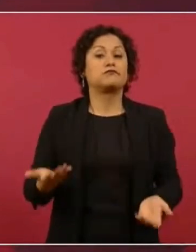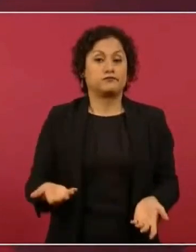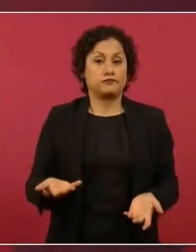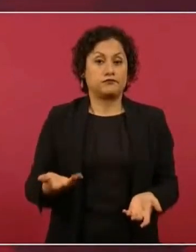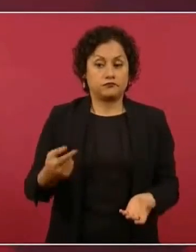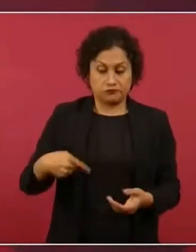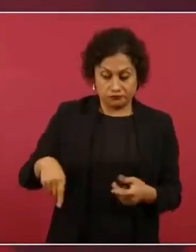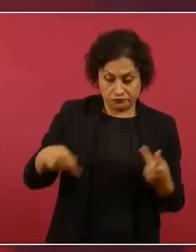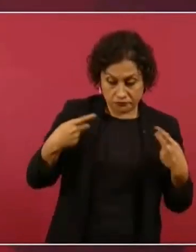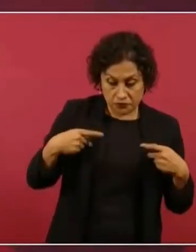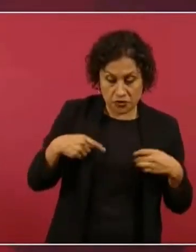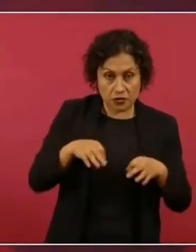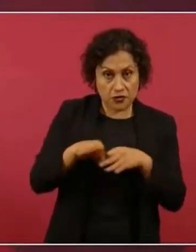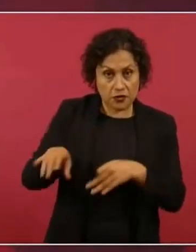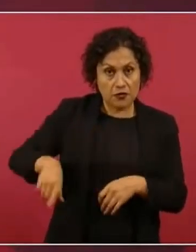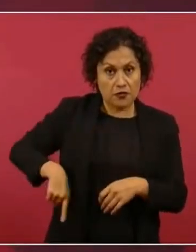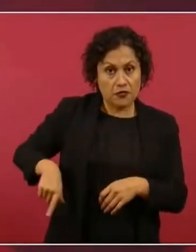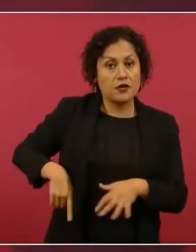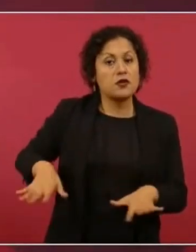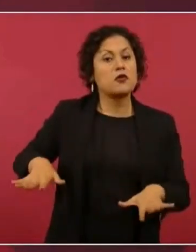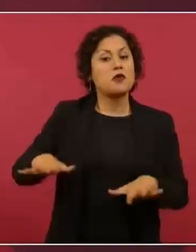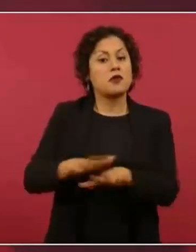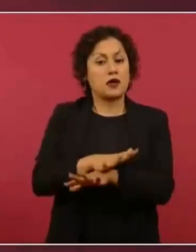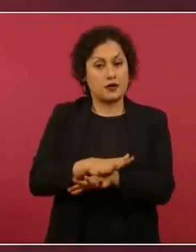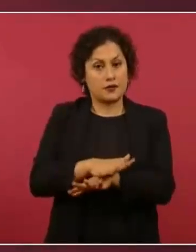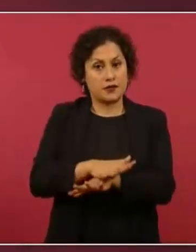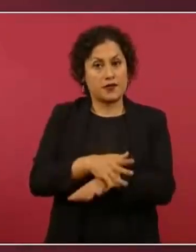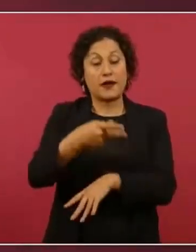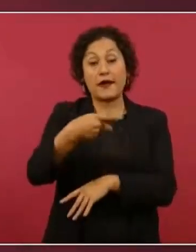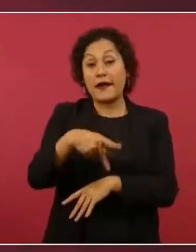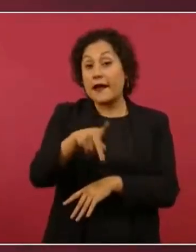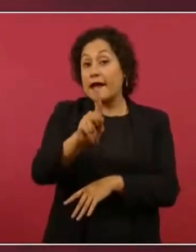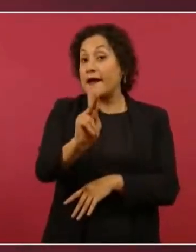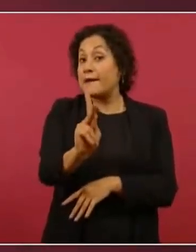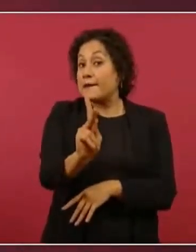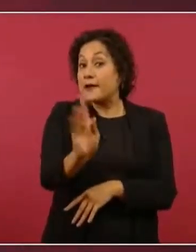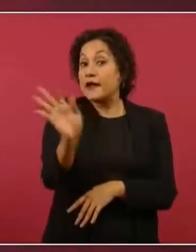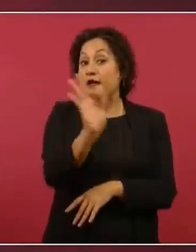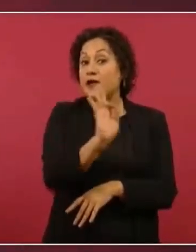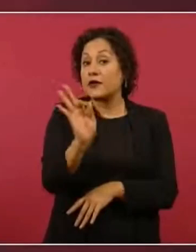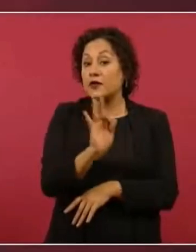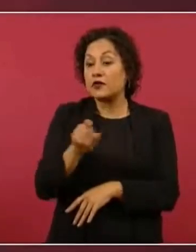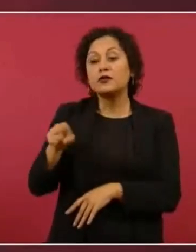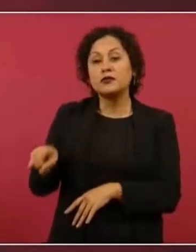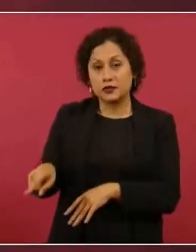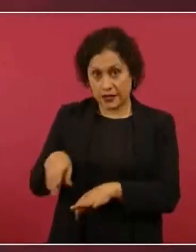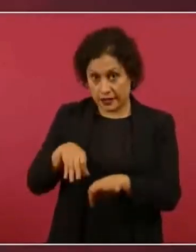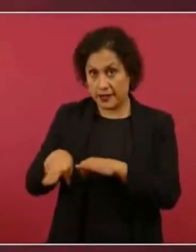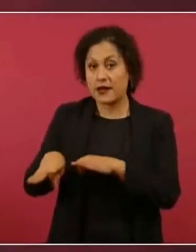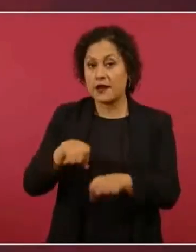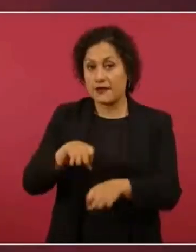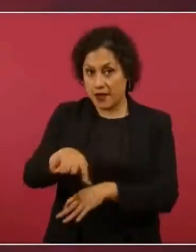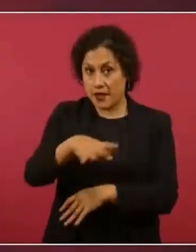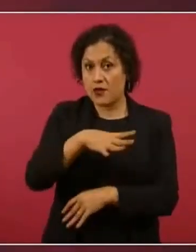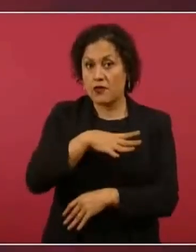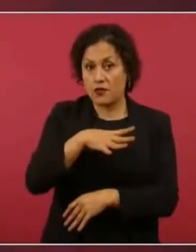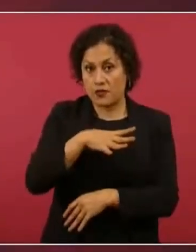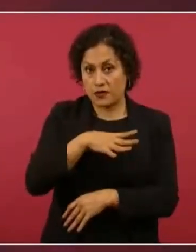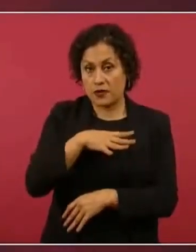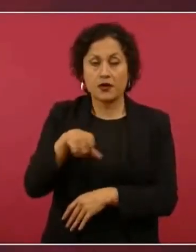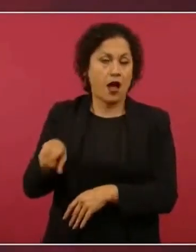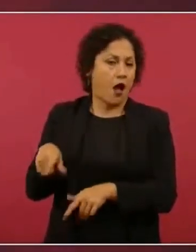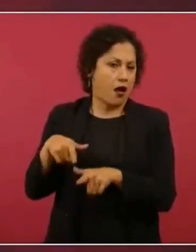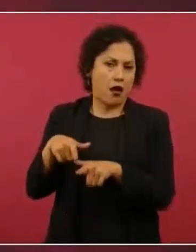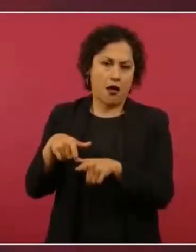servidores públicos de esa dirección. Si sí funcionan, si sí están trabajando, no van a